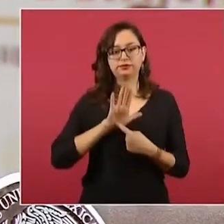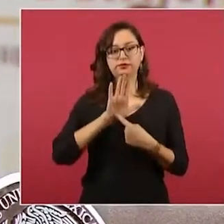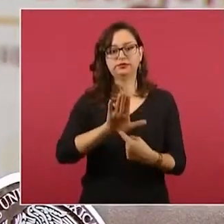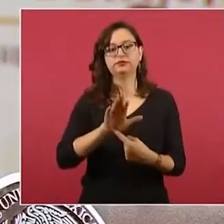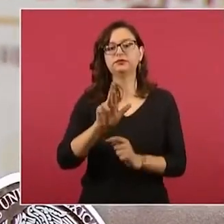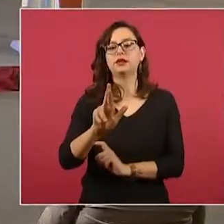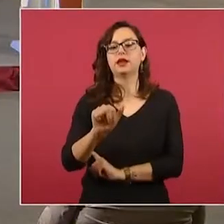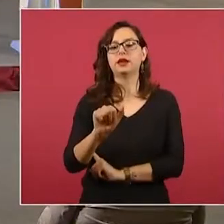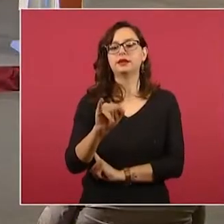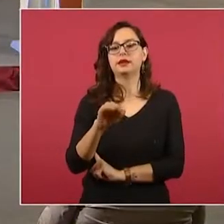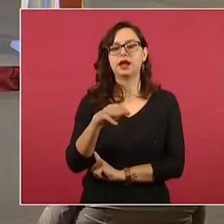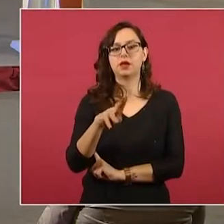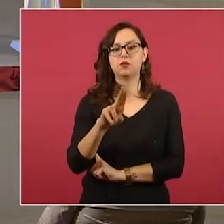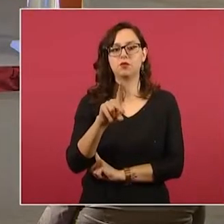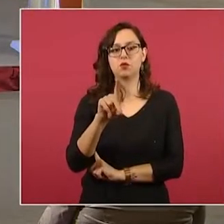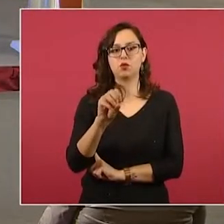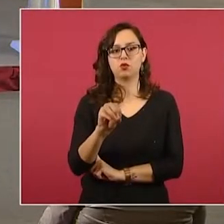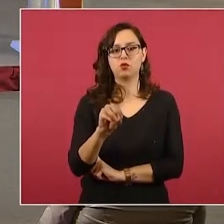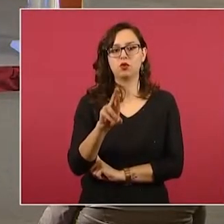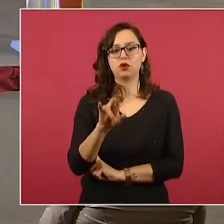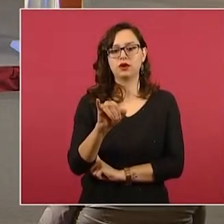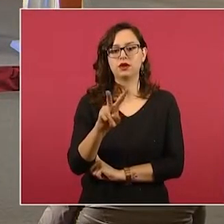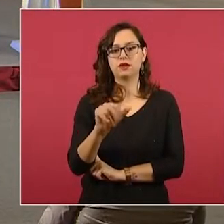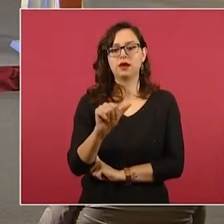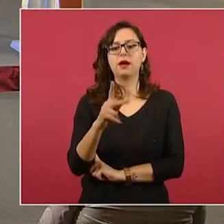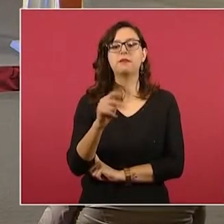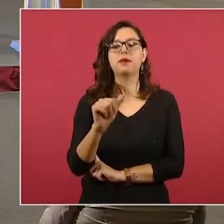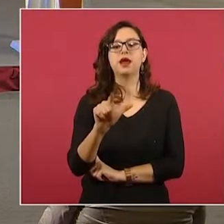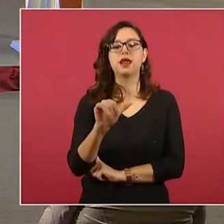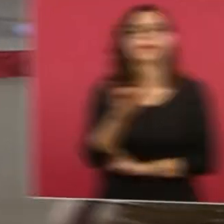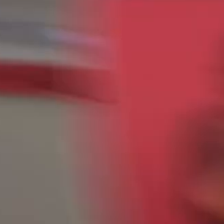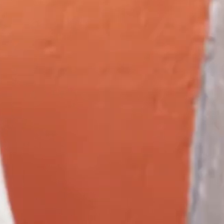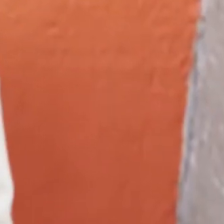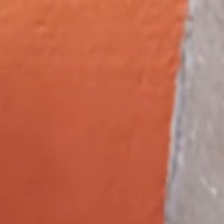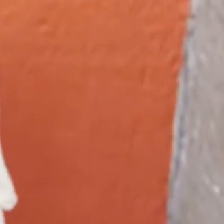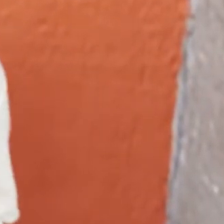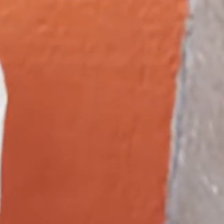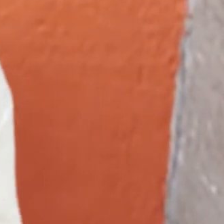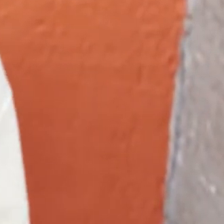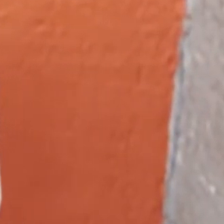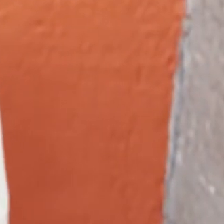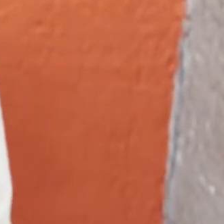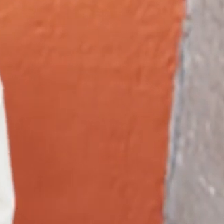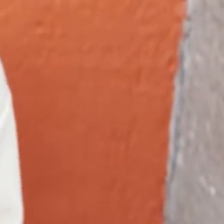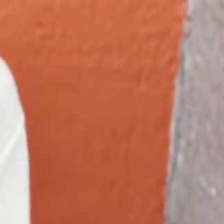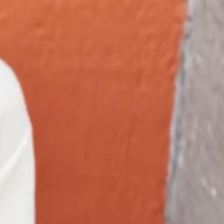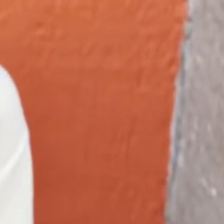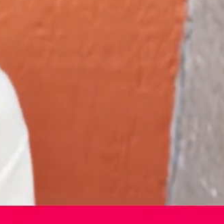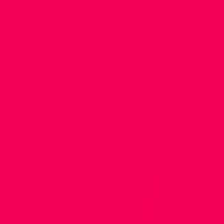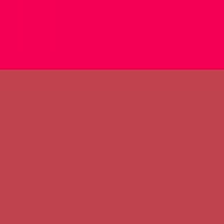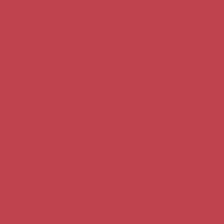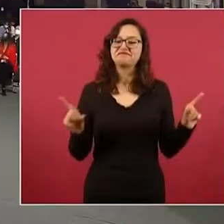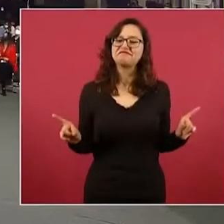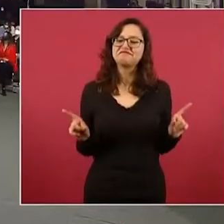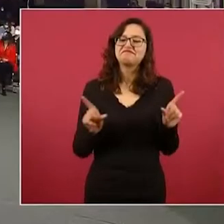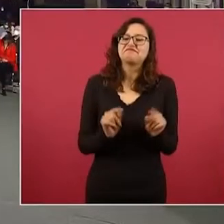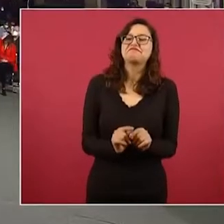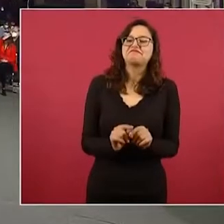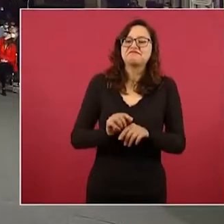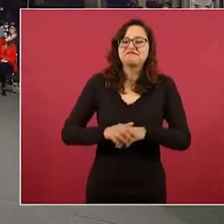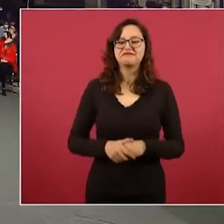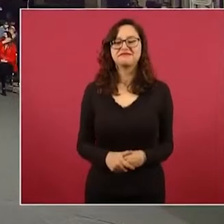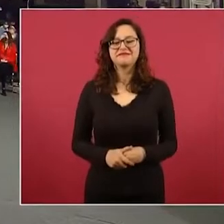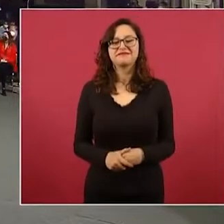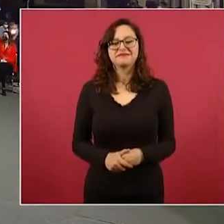Raimundo Rivapalacio, que se ha ganado a pulso un lugar en esta sección. Solo por Regeneración MX. Entonces, ¿cuánto,